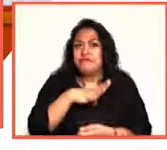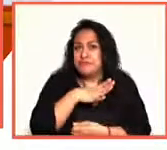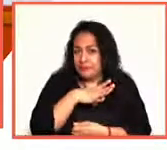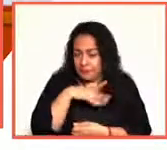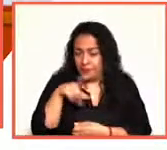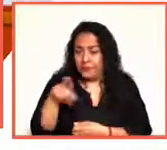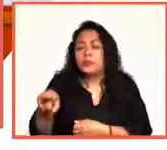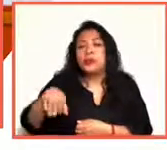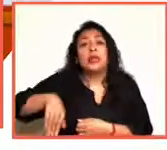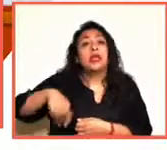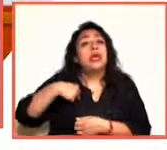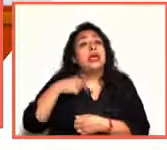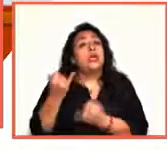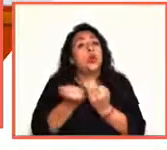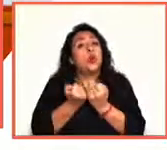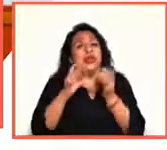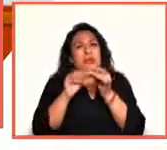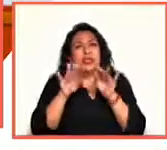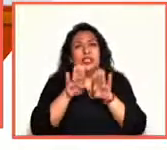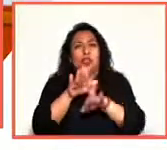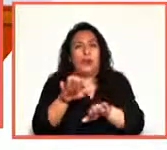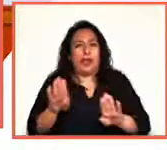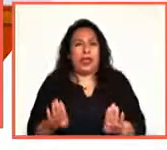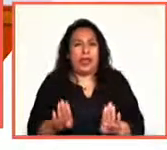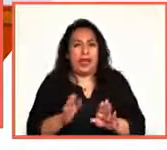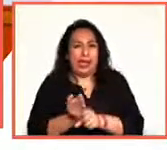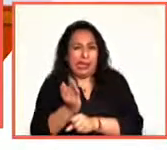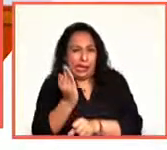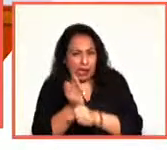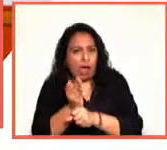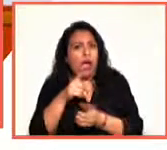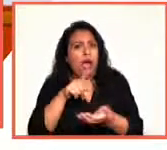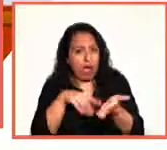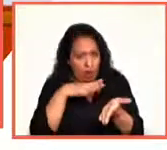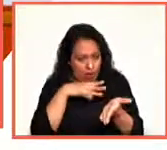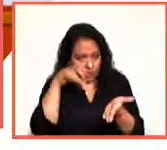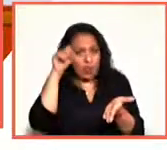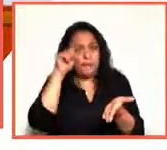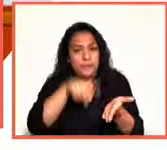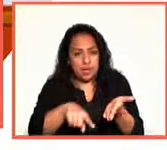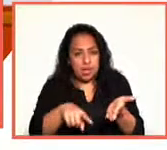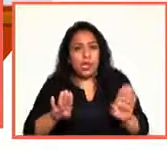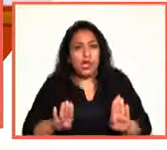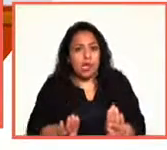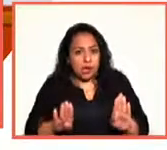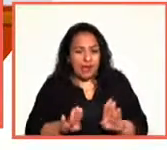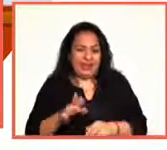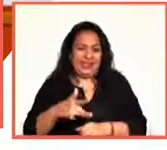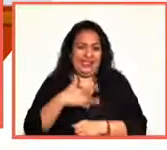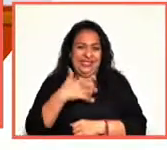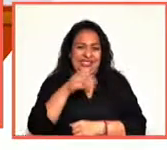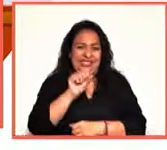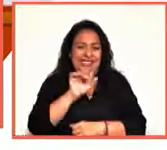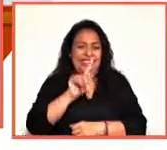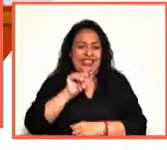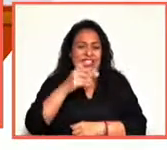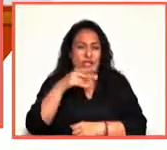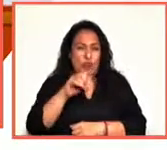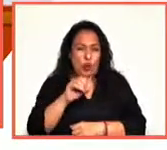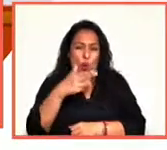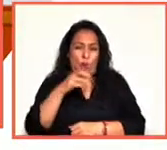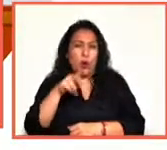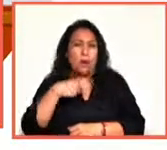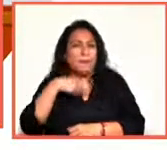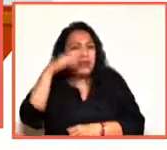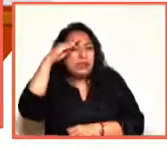platicas del sentido del humor, porque también lo hay ahí, el sentido del humor que a veces pensamos en la poesía, y que lo